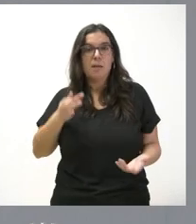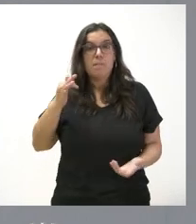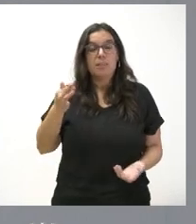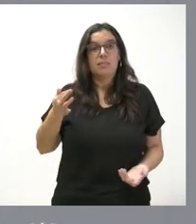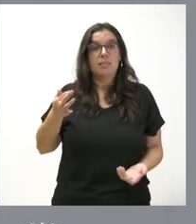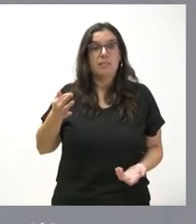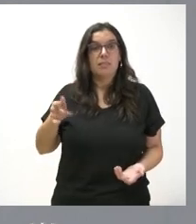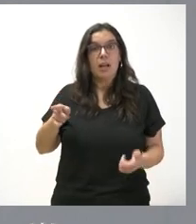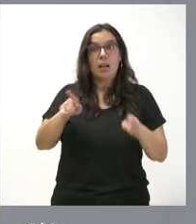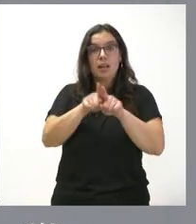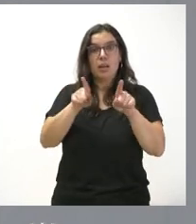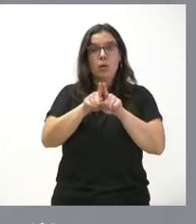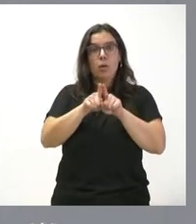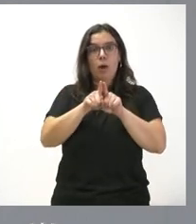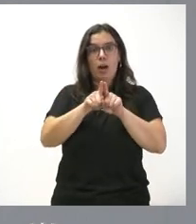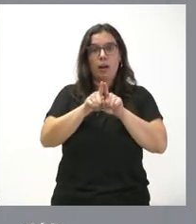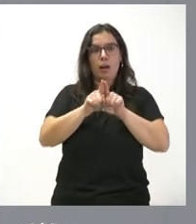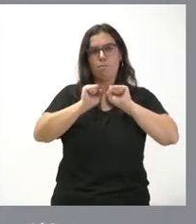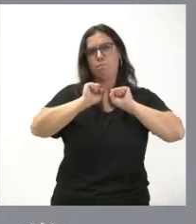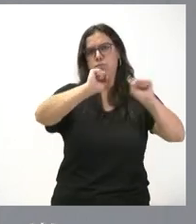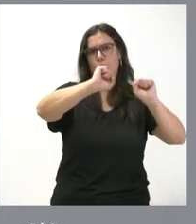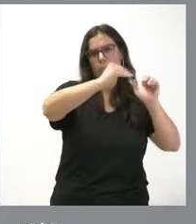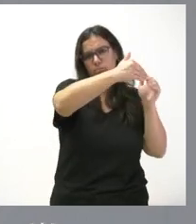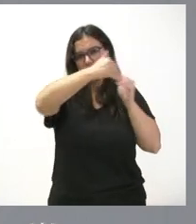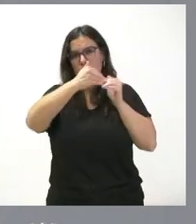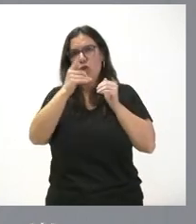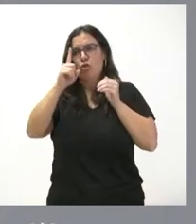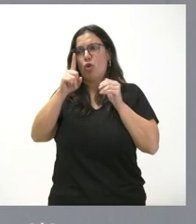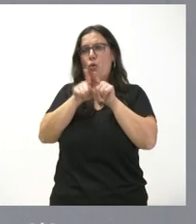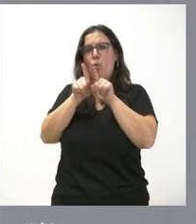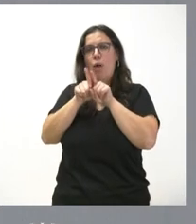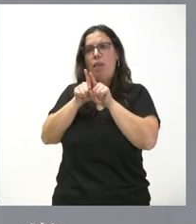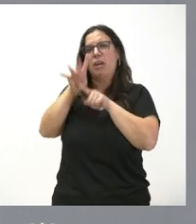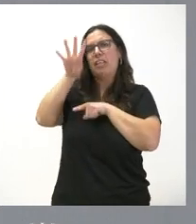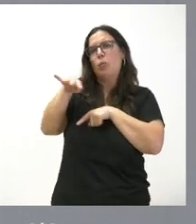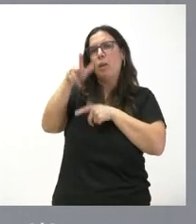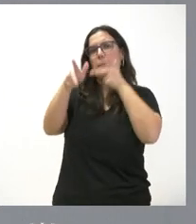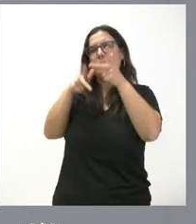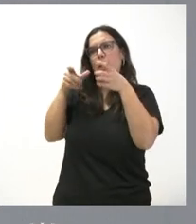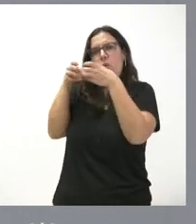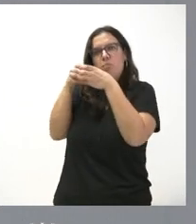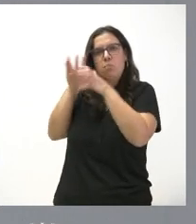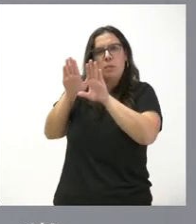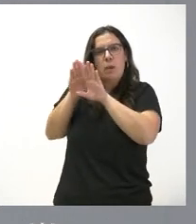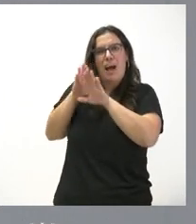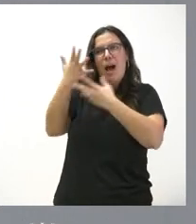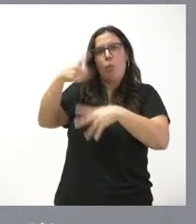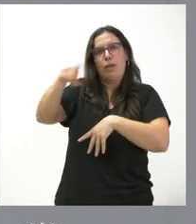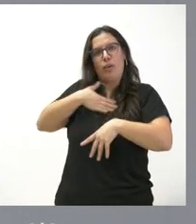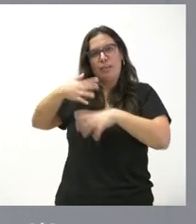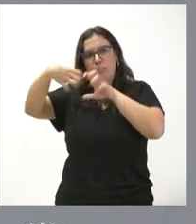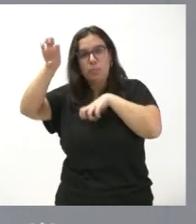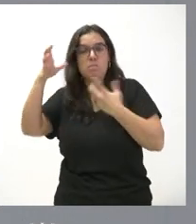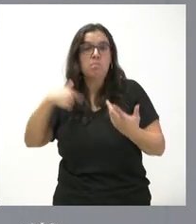alrededor de un muro que quiere construir solo con los separatistas de Cataluña y del País Vasco no me parece esta la forma más adecuada